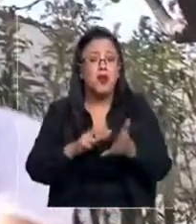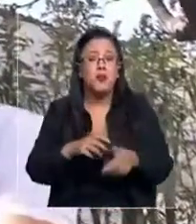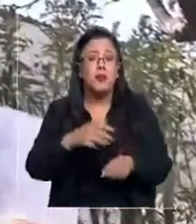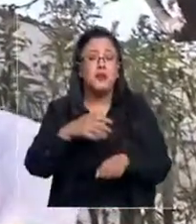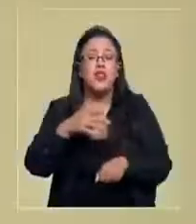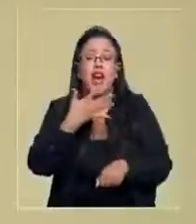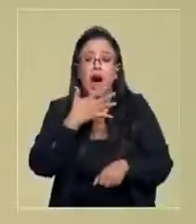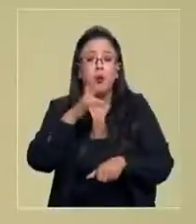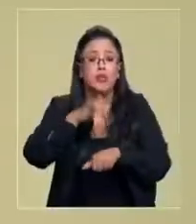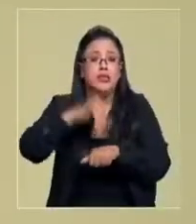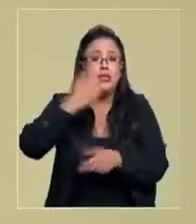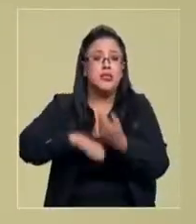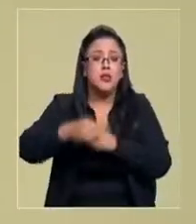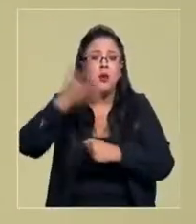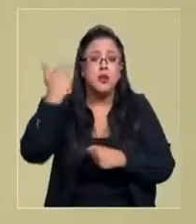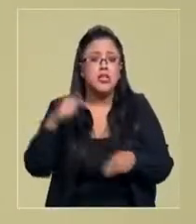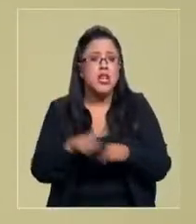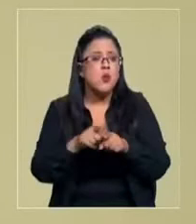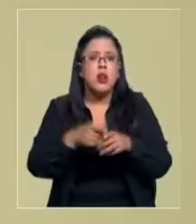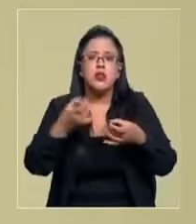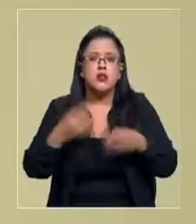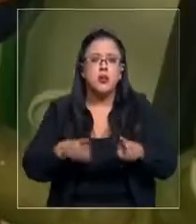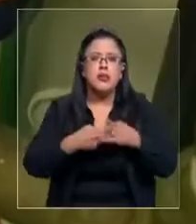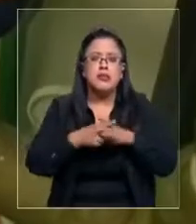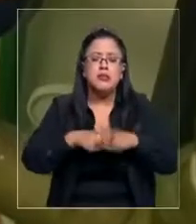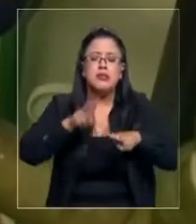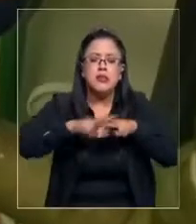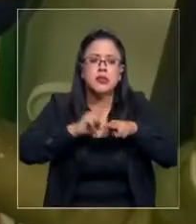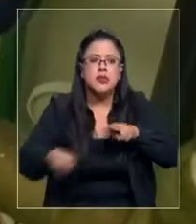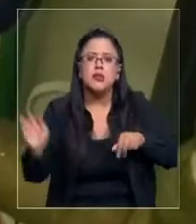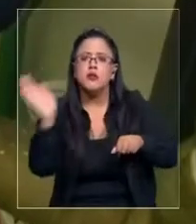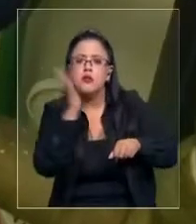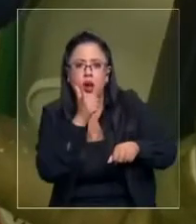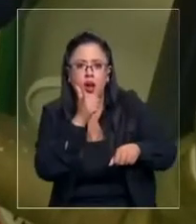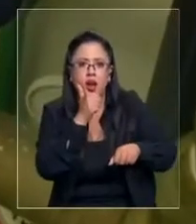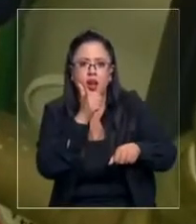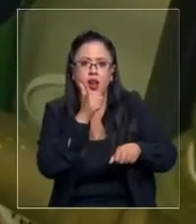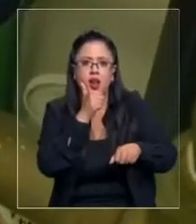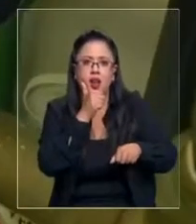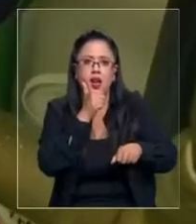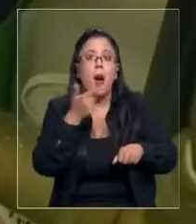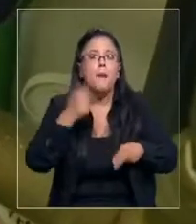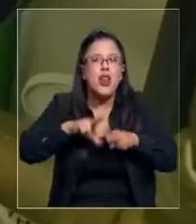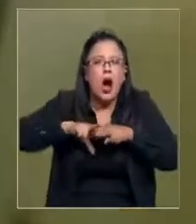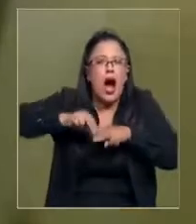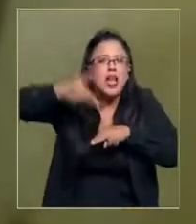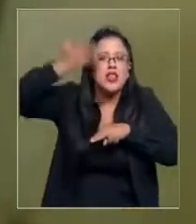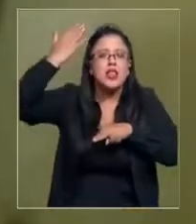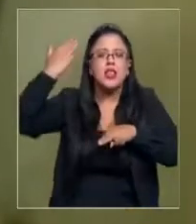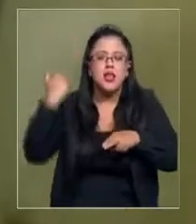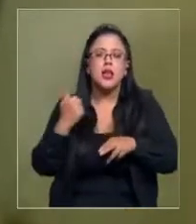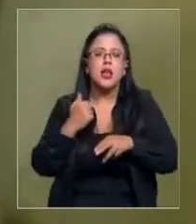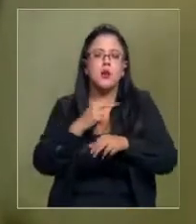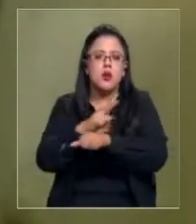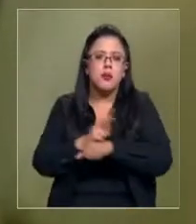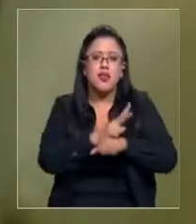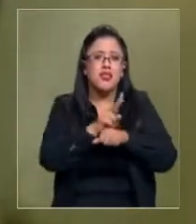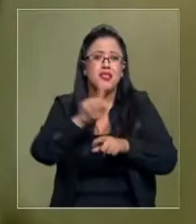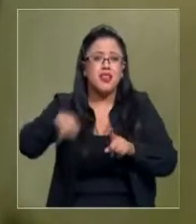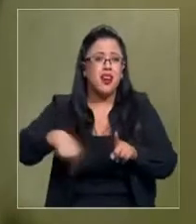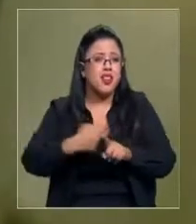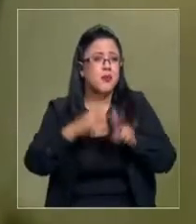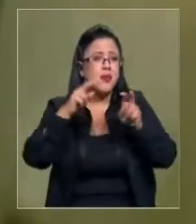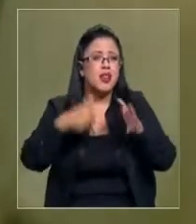año pasado fue producto de nulas mantenciones realizadas por la administración anterior a ellos. Además, la burocracia de los